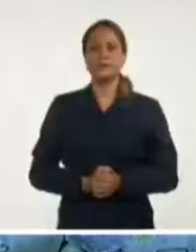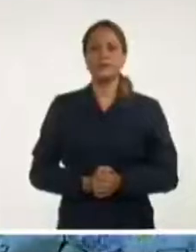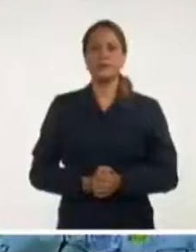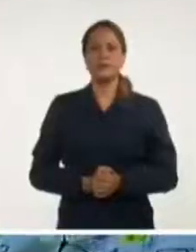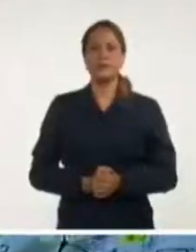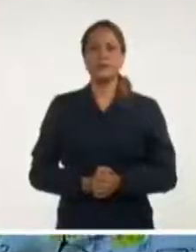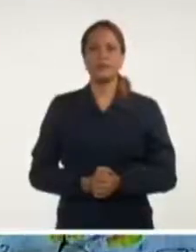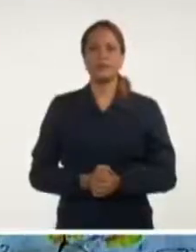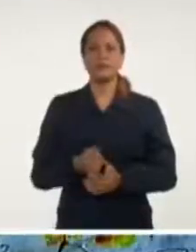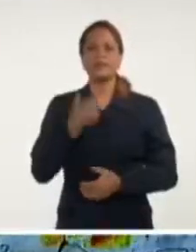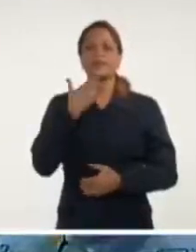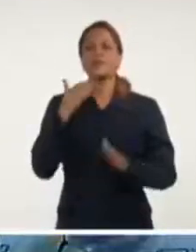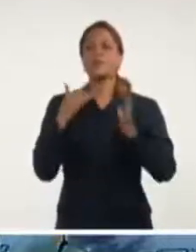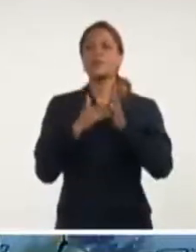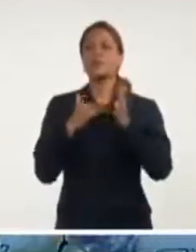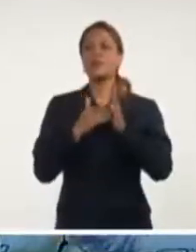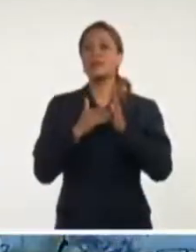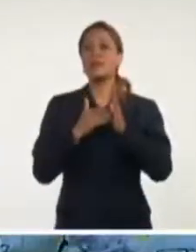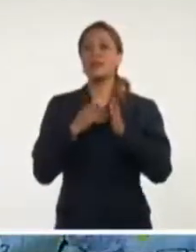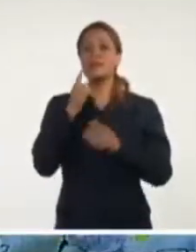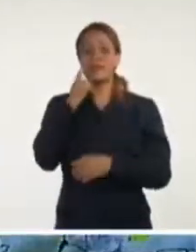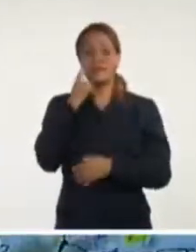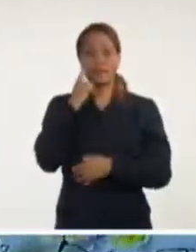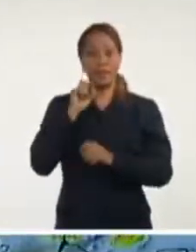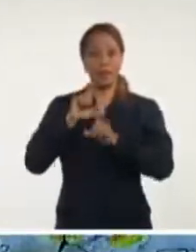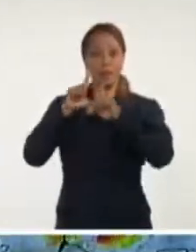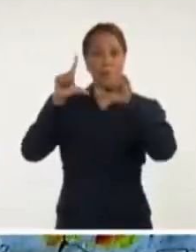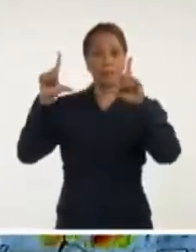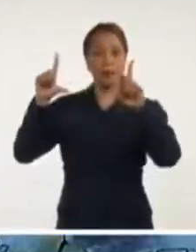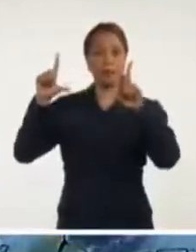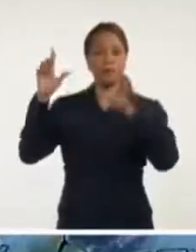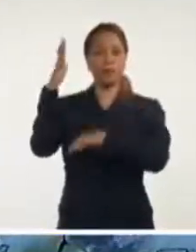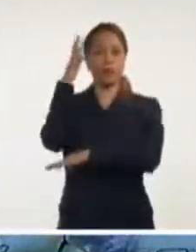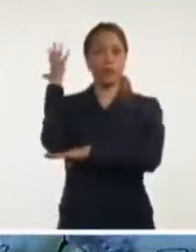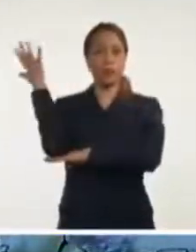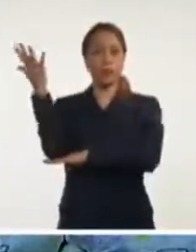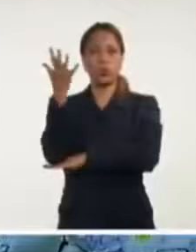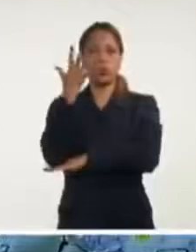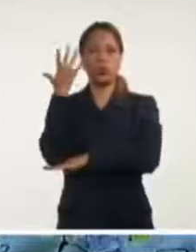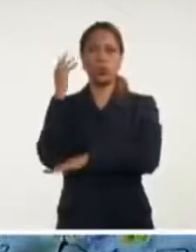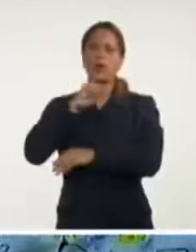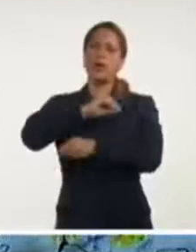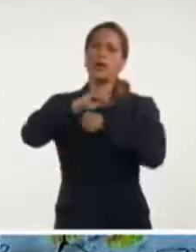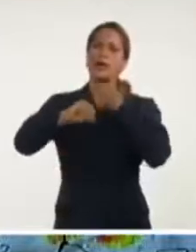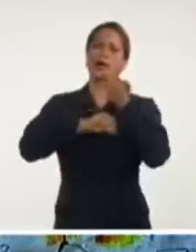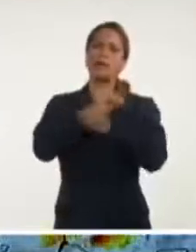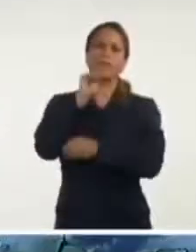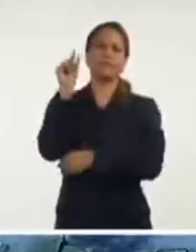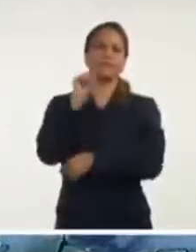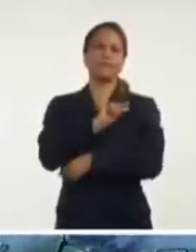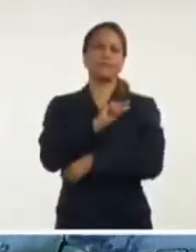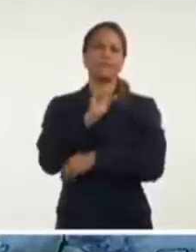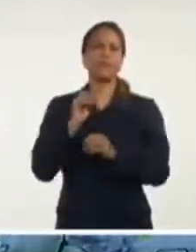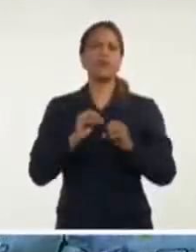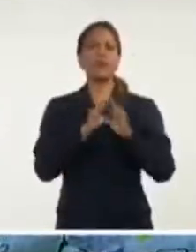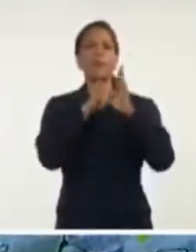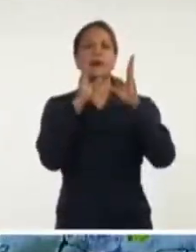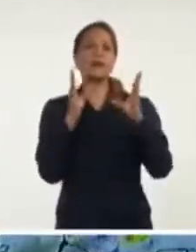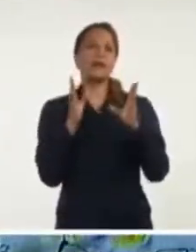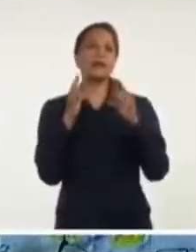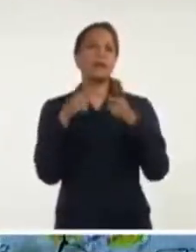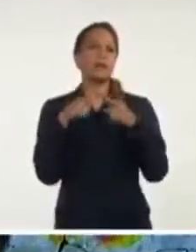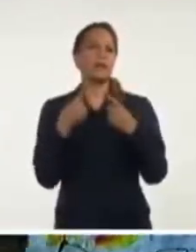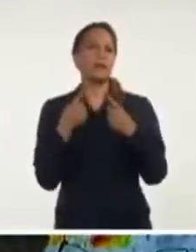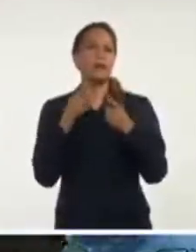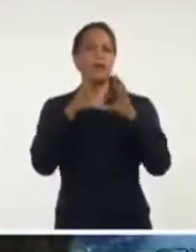Hola, ¿qué tal? Buenas tardes. Observen en la imagen del satélite. Tenemos poco cambio en las condiciones meteorológicas. La mañana ha sido de muy